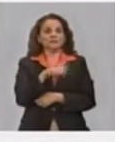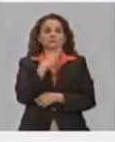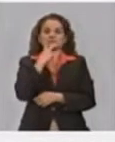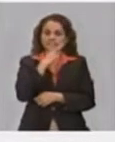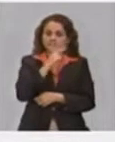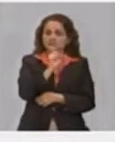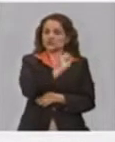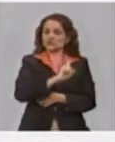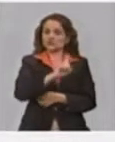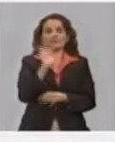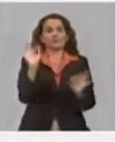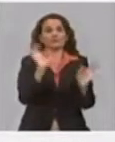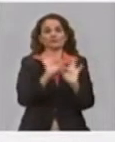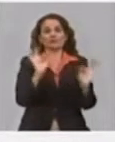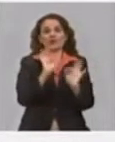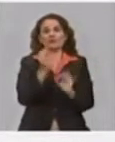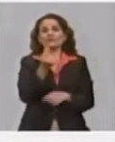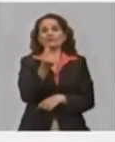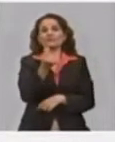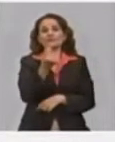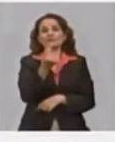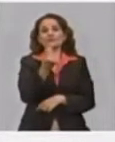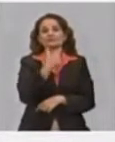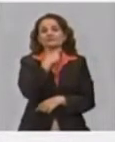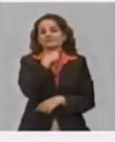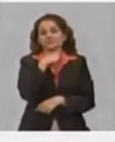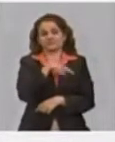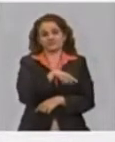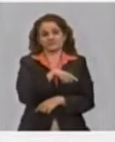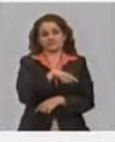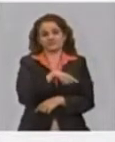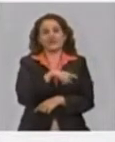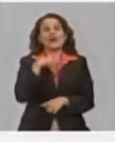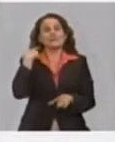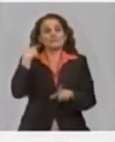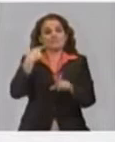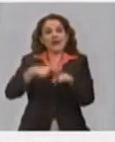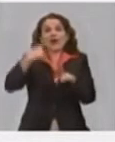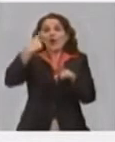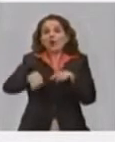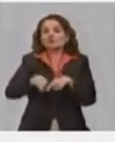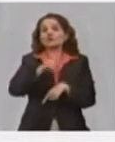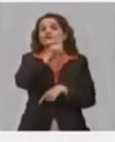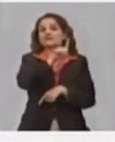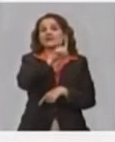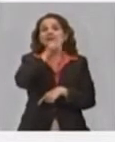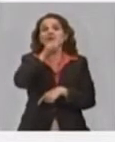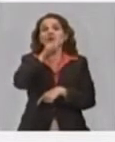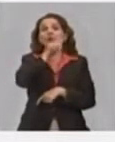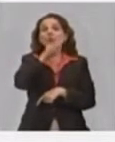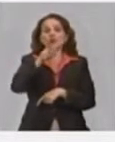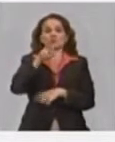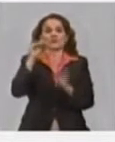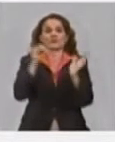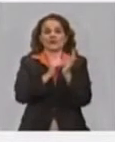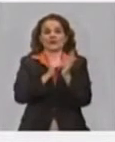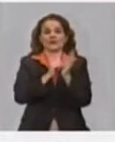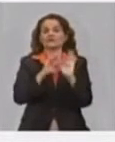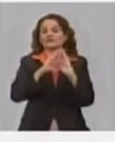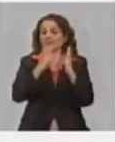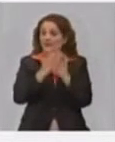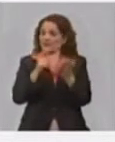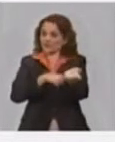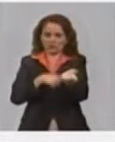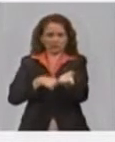tenían ingresos insuficientes. Además de los 112.000 núcleos que tenemos nosotros normalmente. Y ha